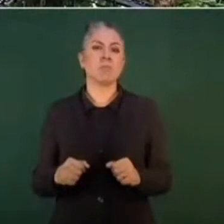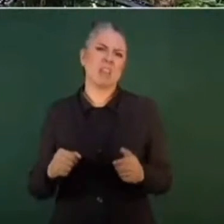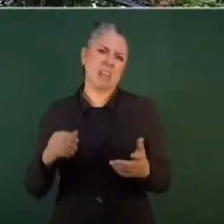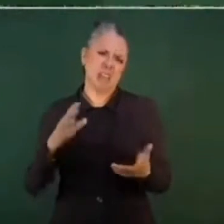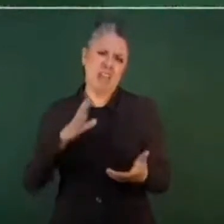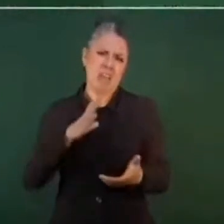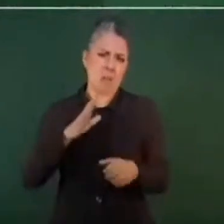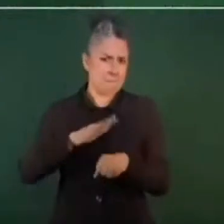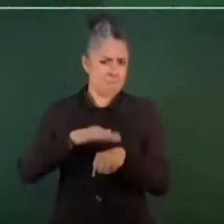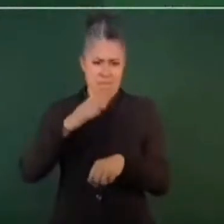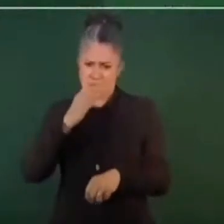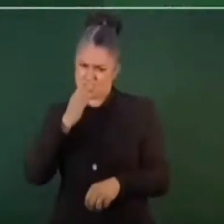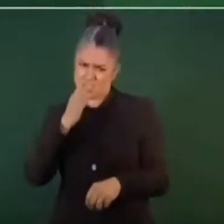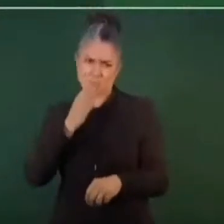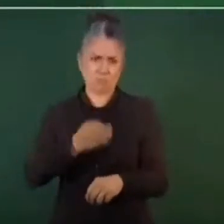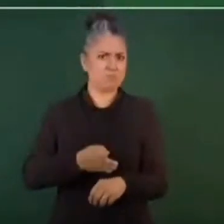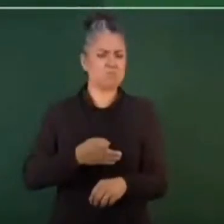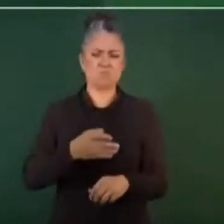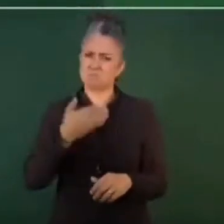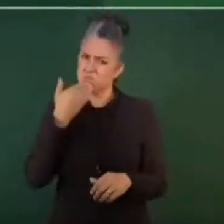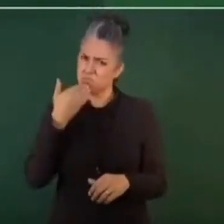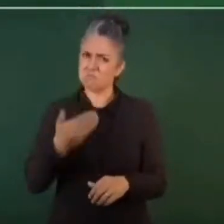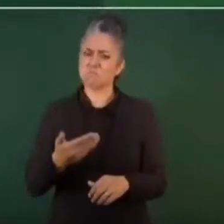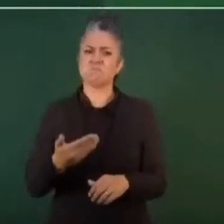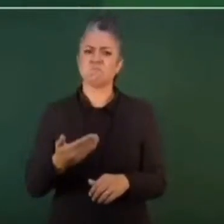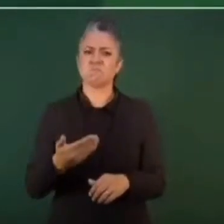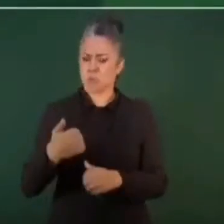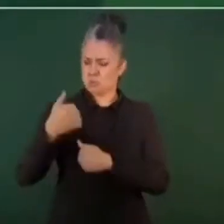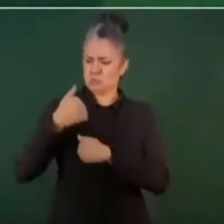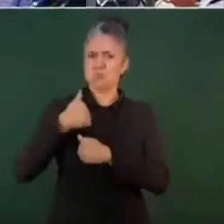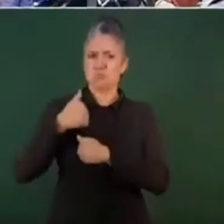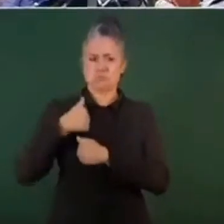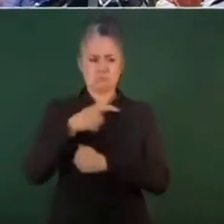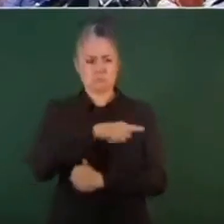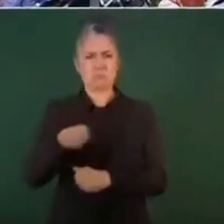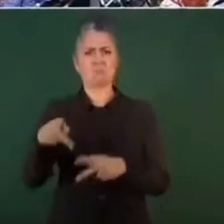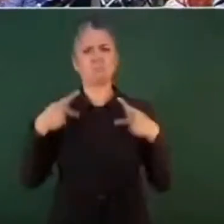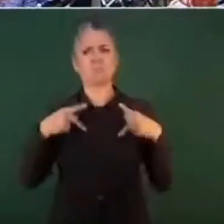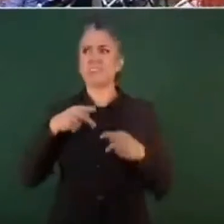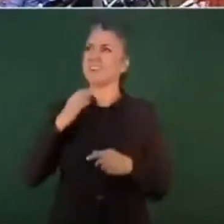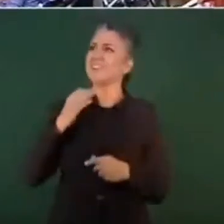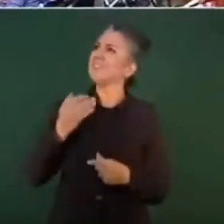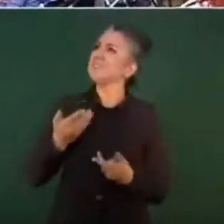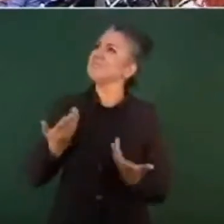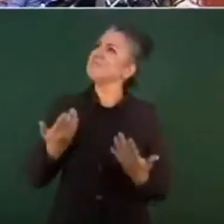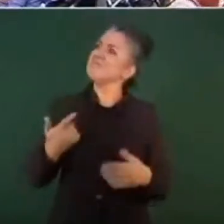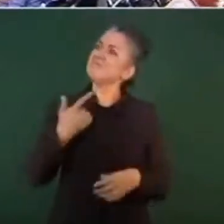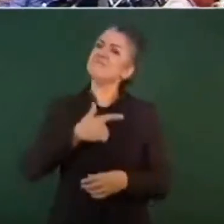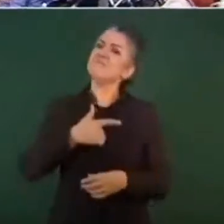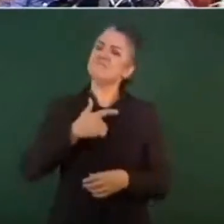aceptación la fuerza armada que el presidente